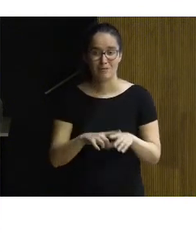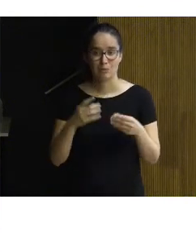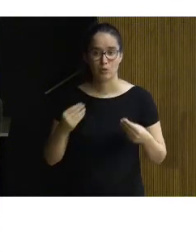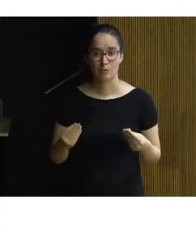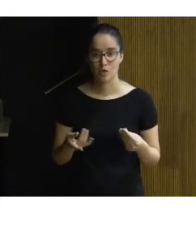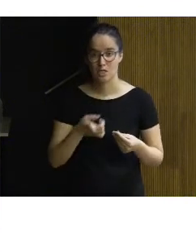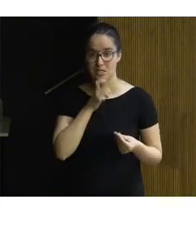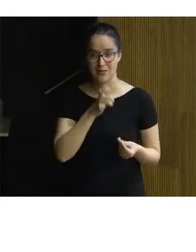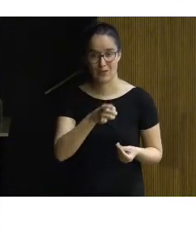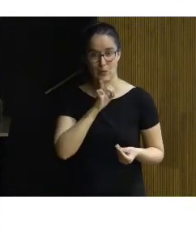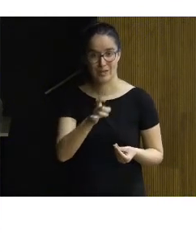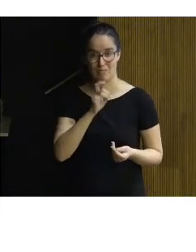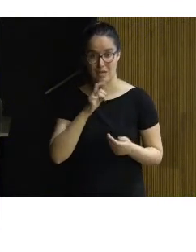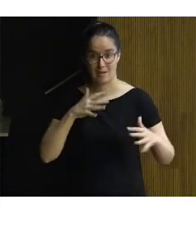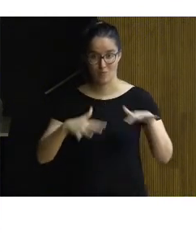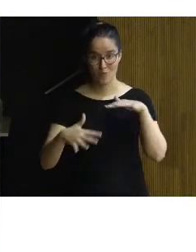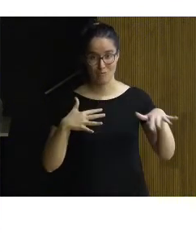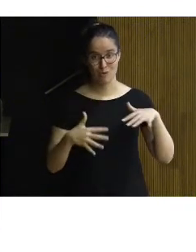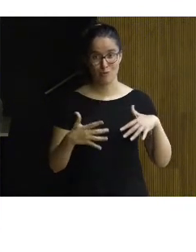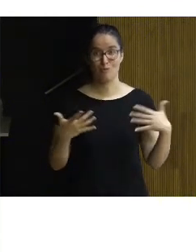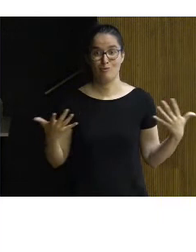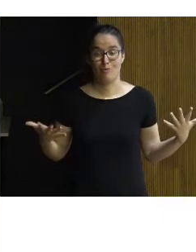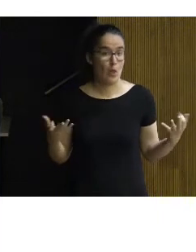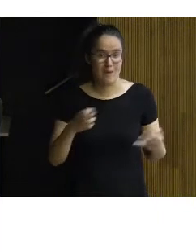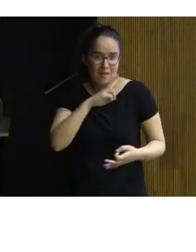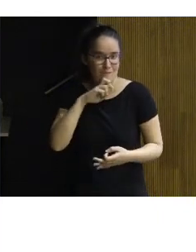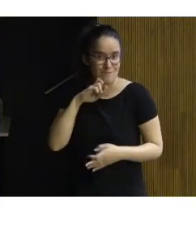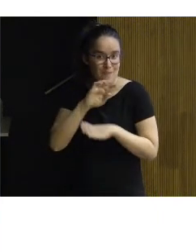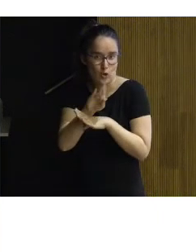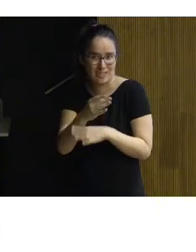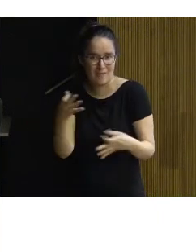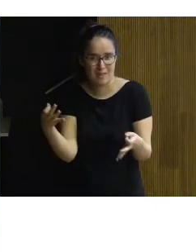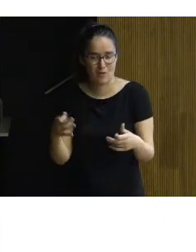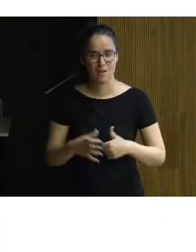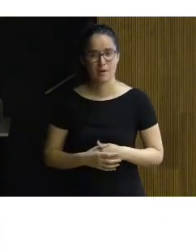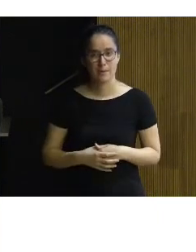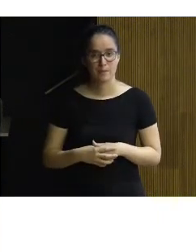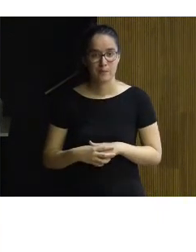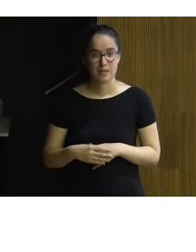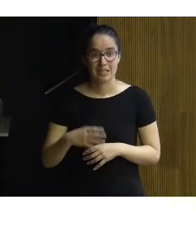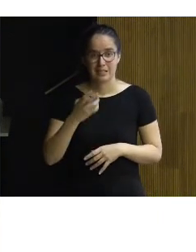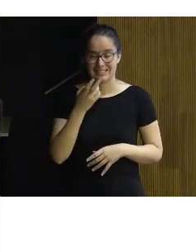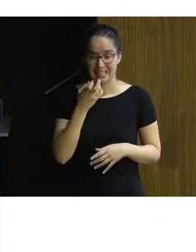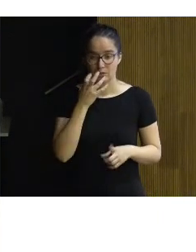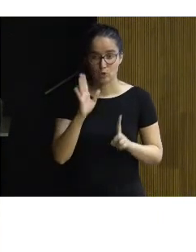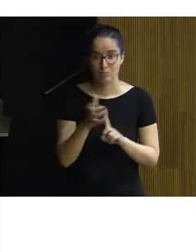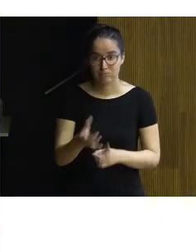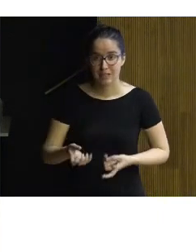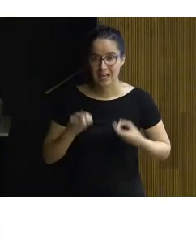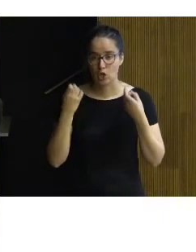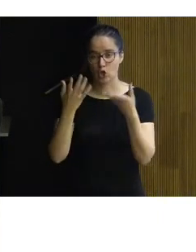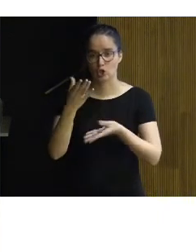era una dificultad para el desplazamiento ¿no? pero que había que conservar no hacemos nada si estos diagnósticos